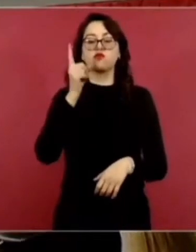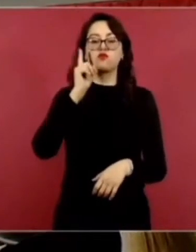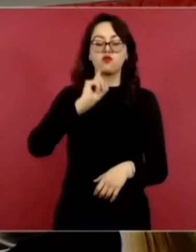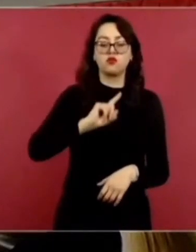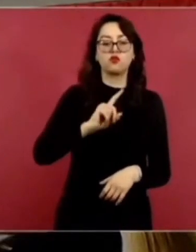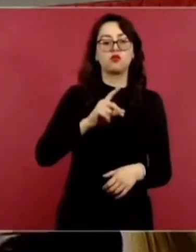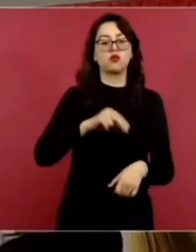Calderón Alipi.